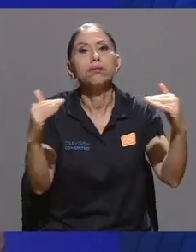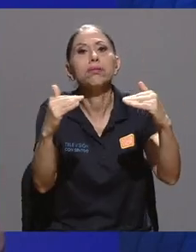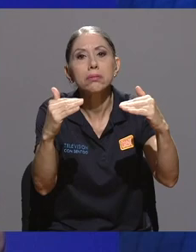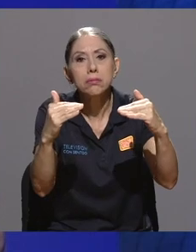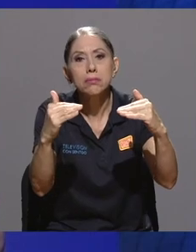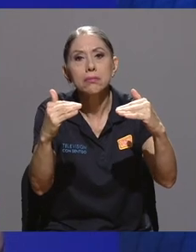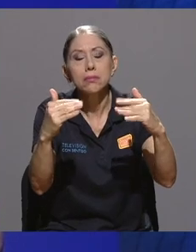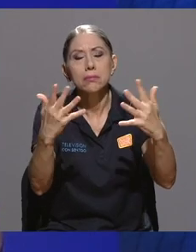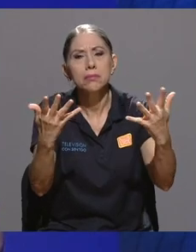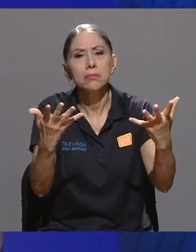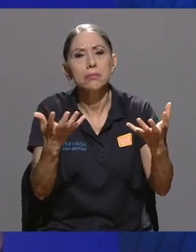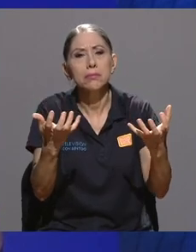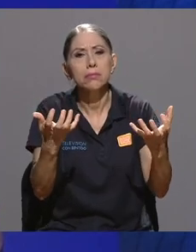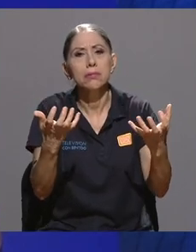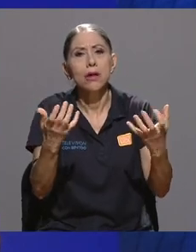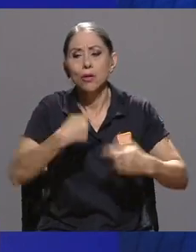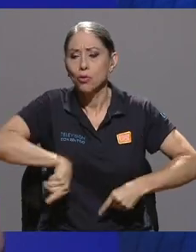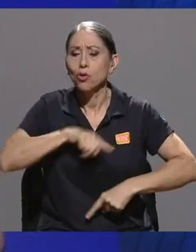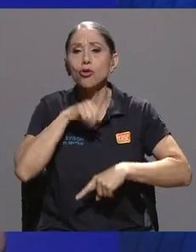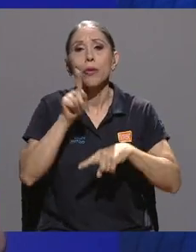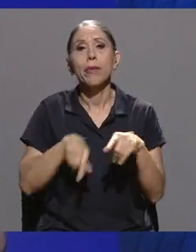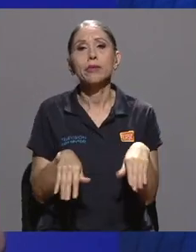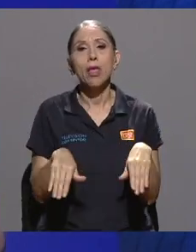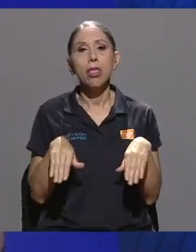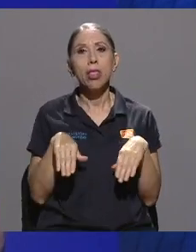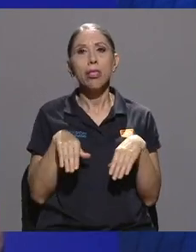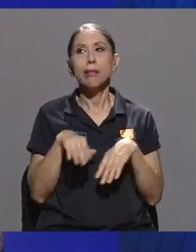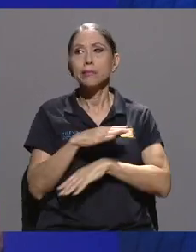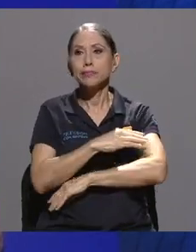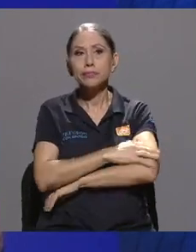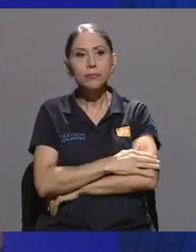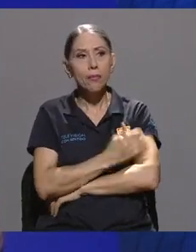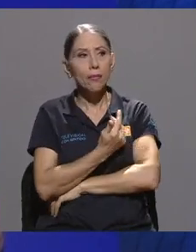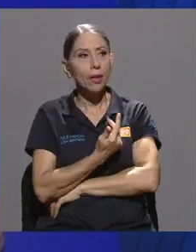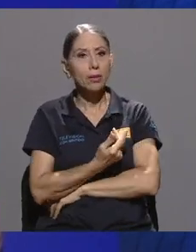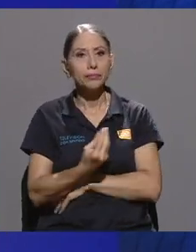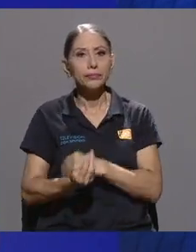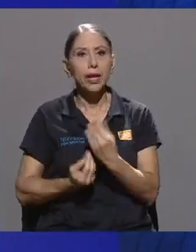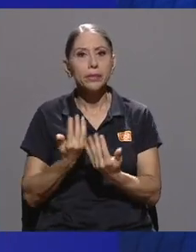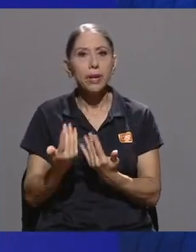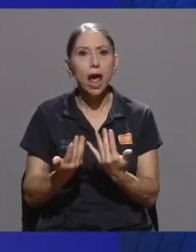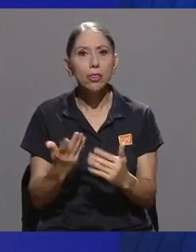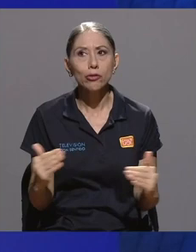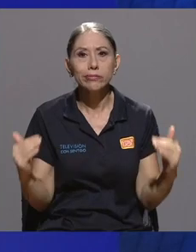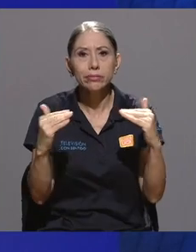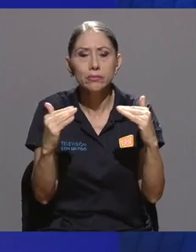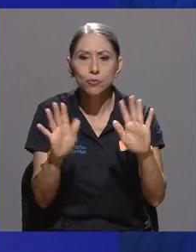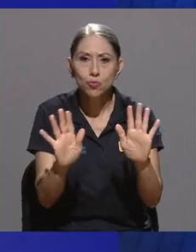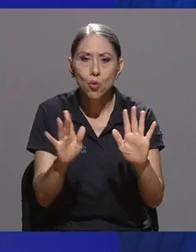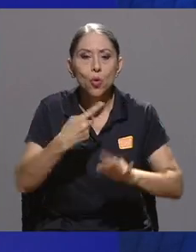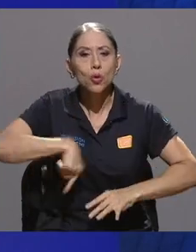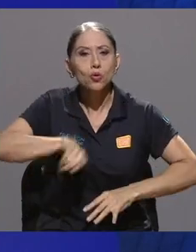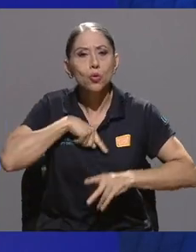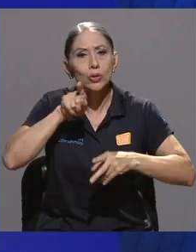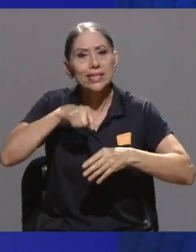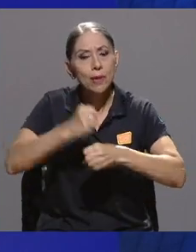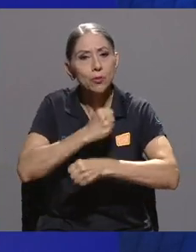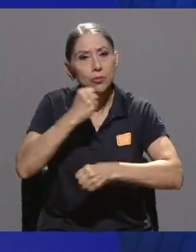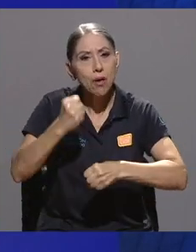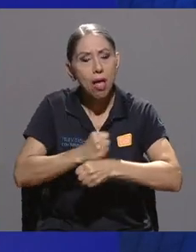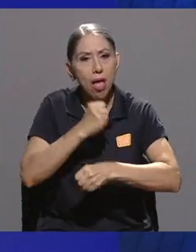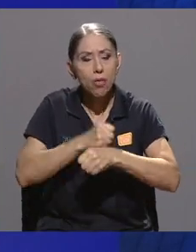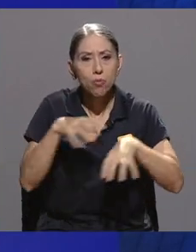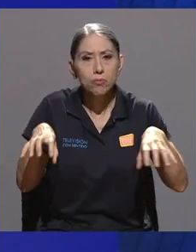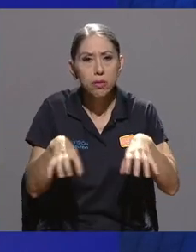Entonces, no podemos quedarnos con los brazos cruzados esperando que esa igualdad llegue. Realmente necesitamos tomar acciones y acciones implica no